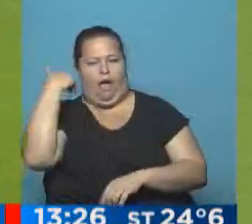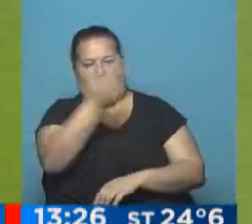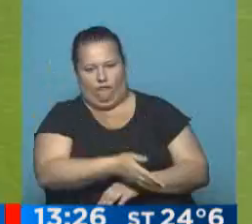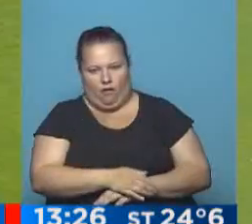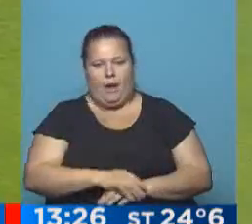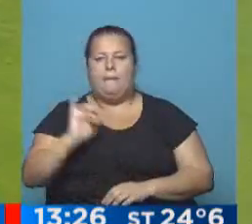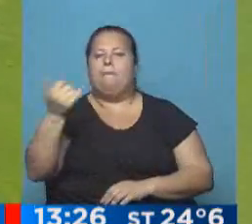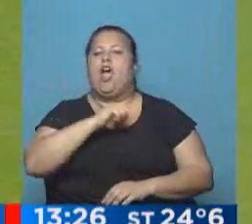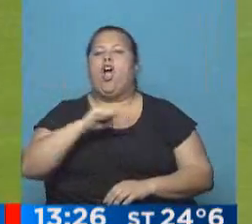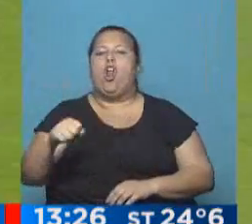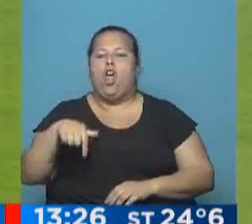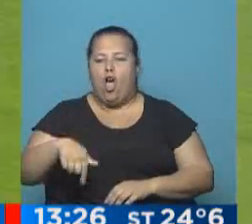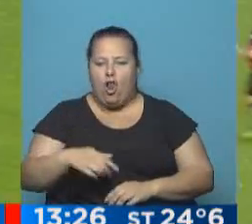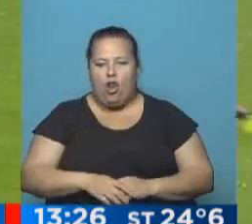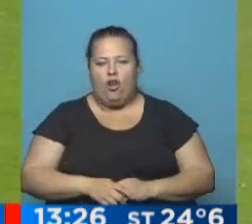El mejor gol de la fecha,